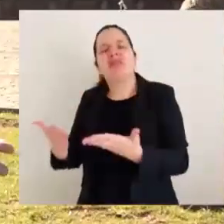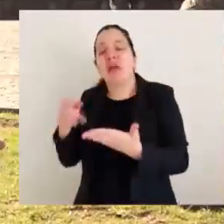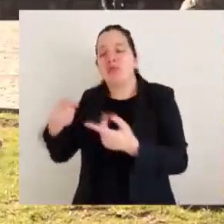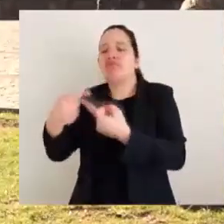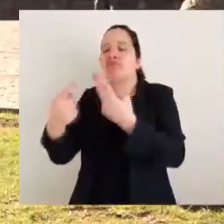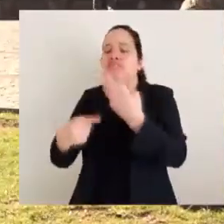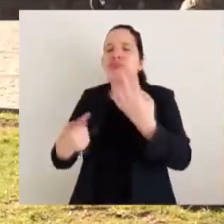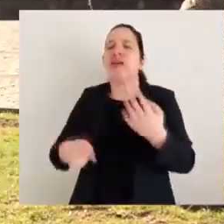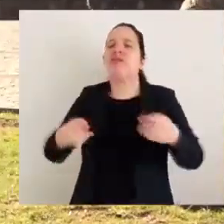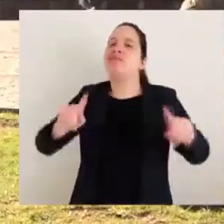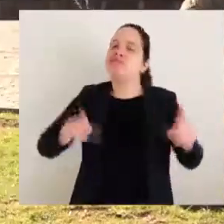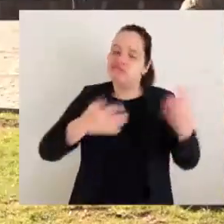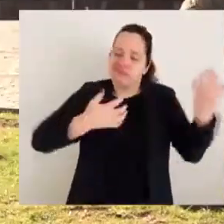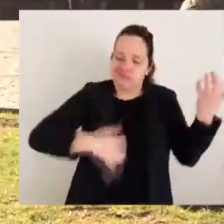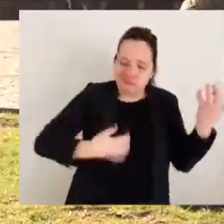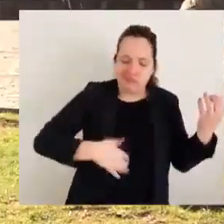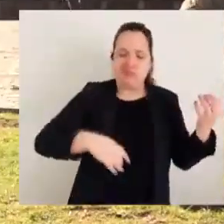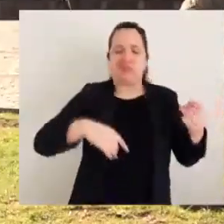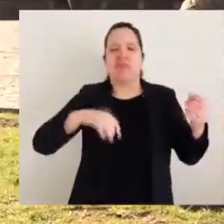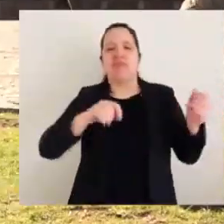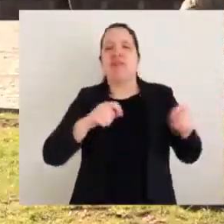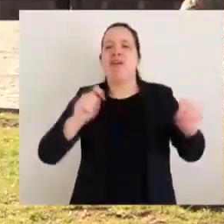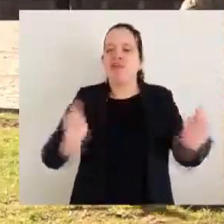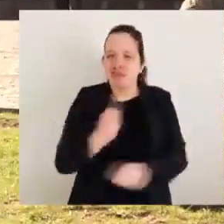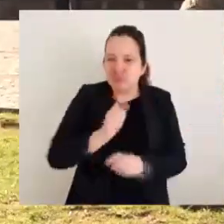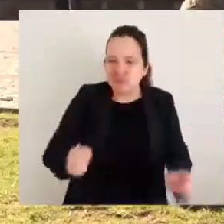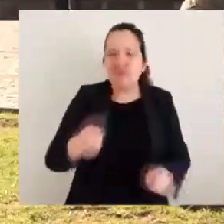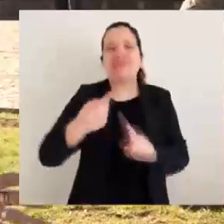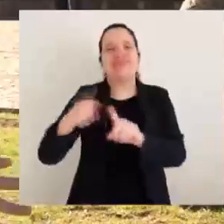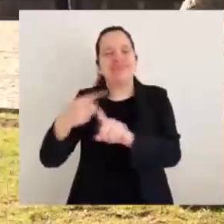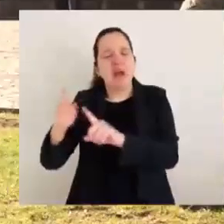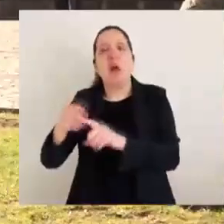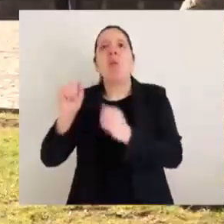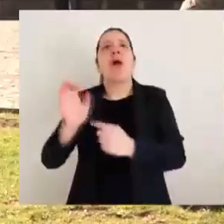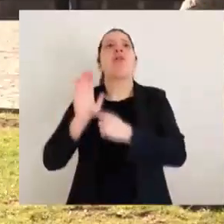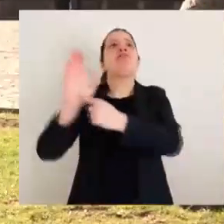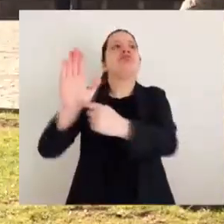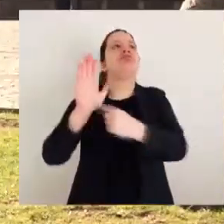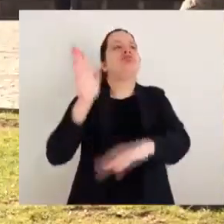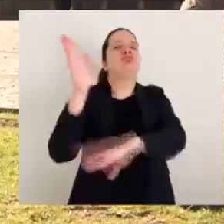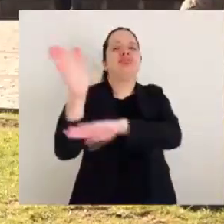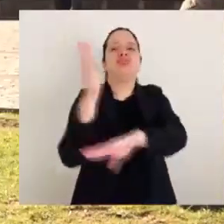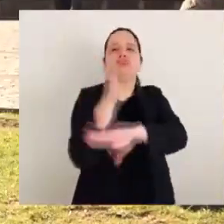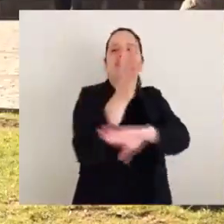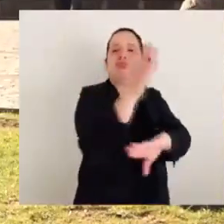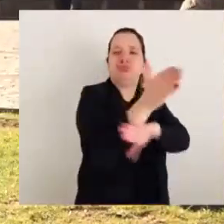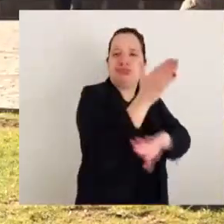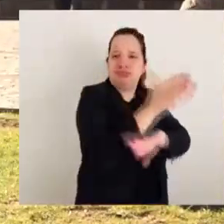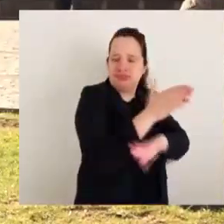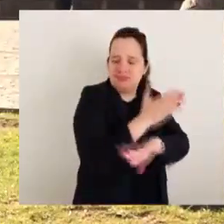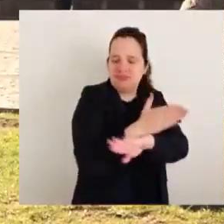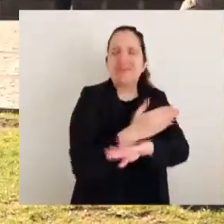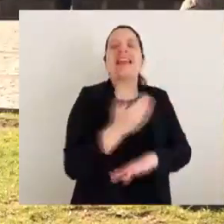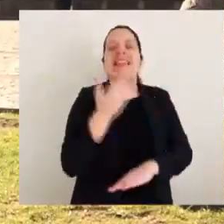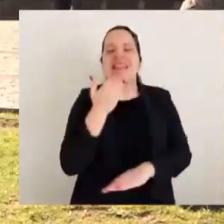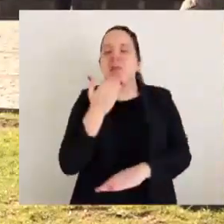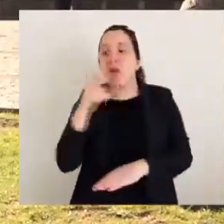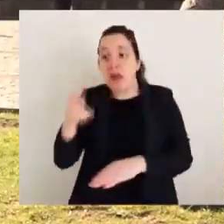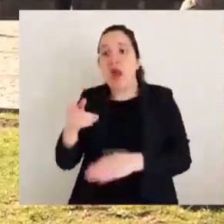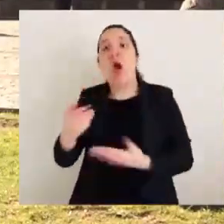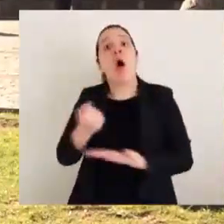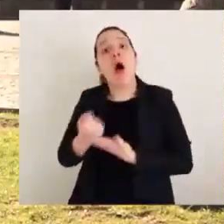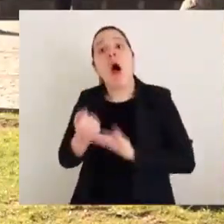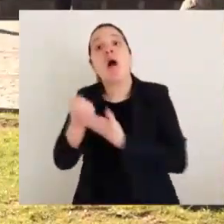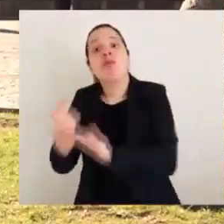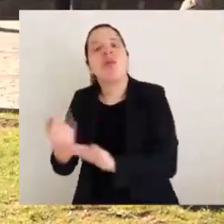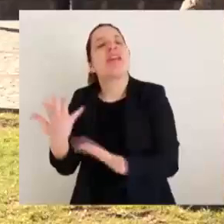Esto les permitirá realizar de forma adecuada las distintas presentaciones que tiene este conjunto y además es parte también,